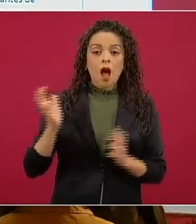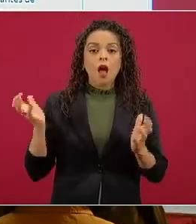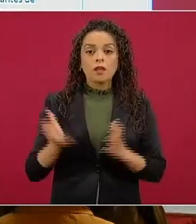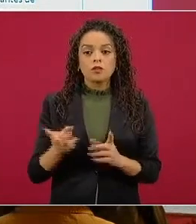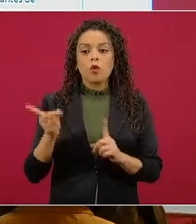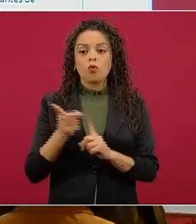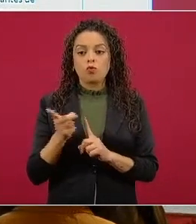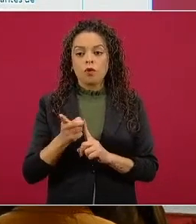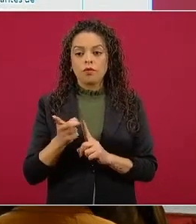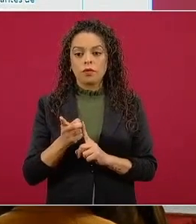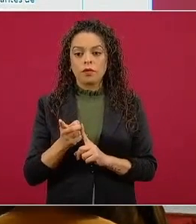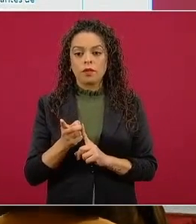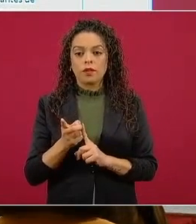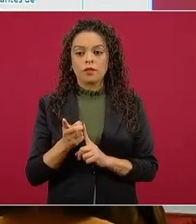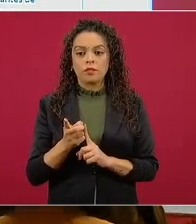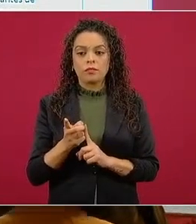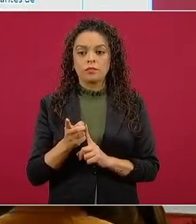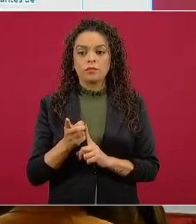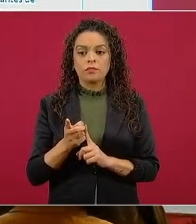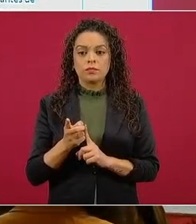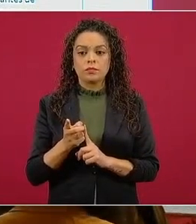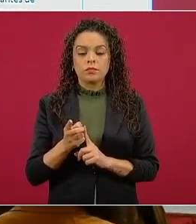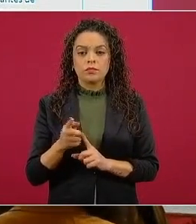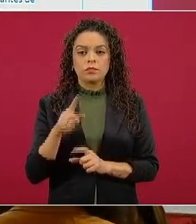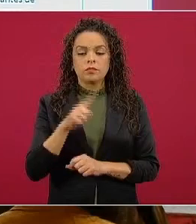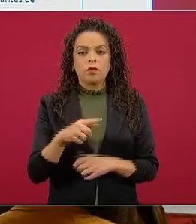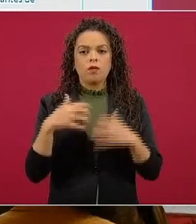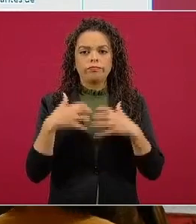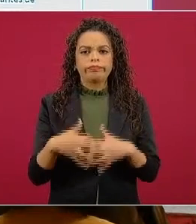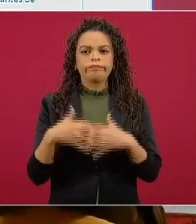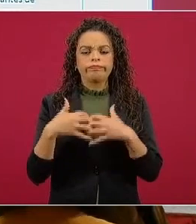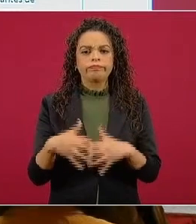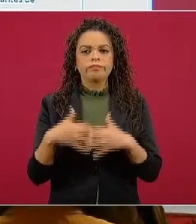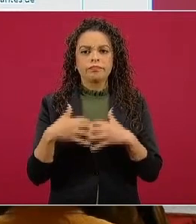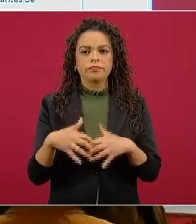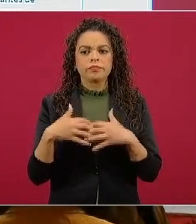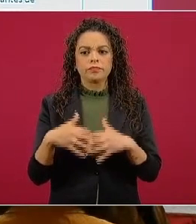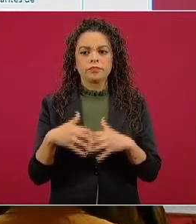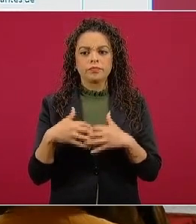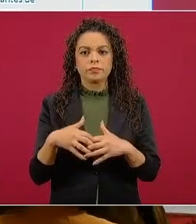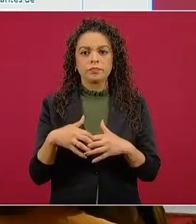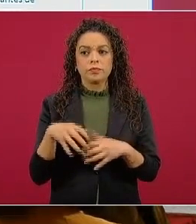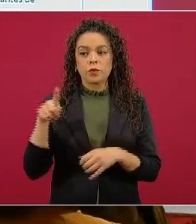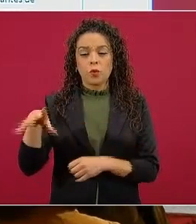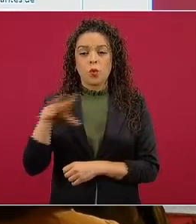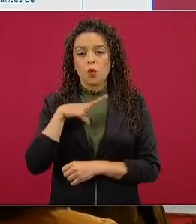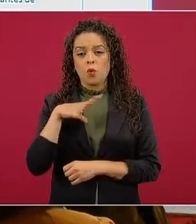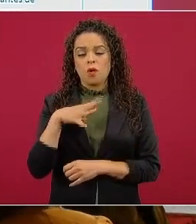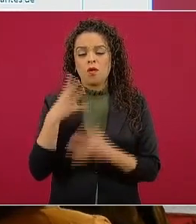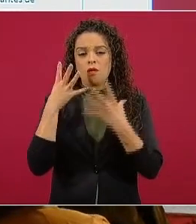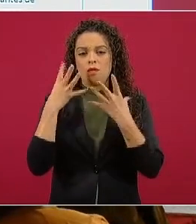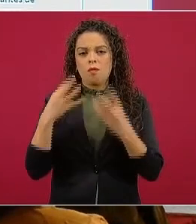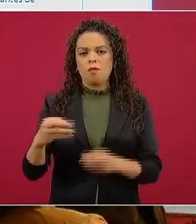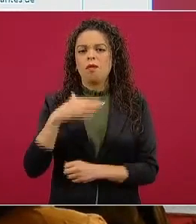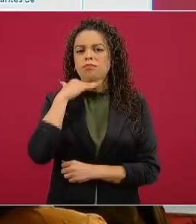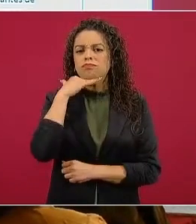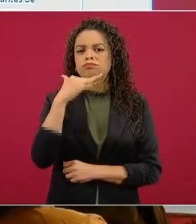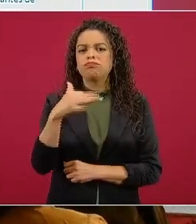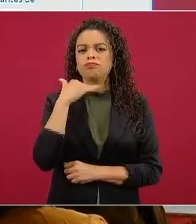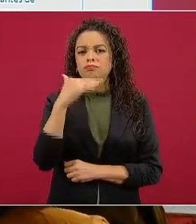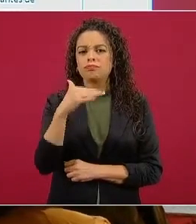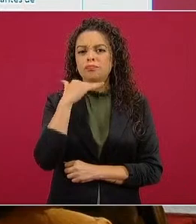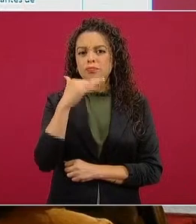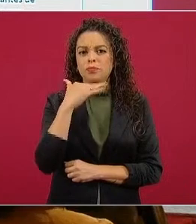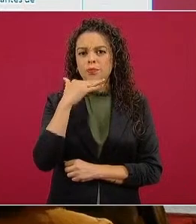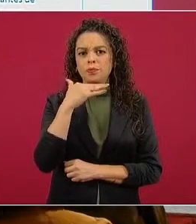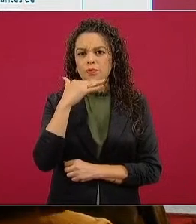fue fruto de la corrupción. Esa planta que